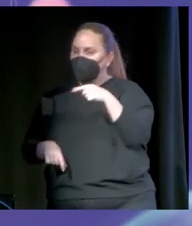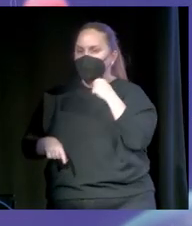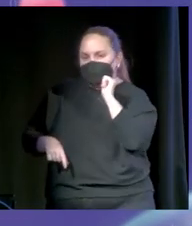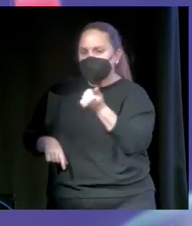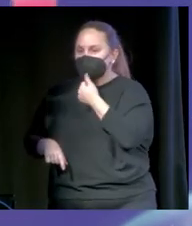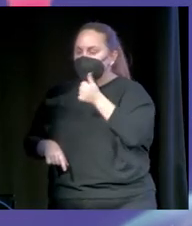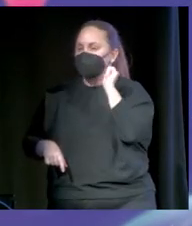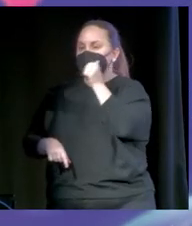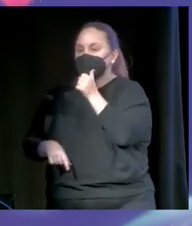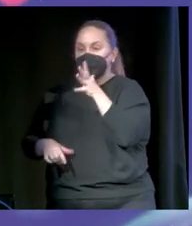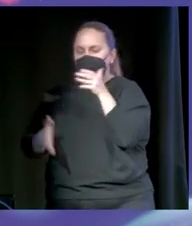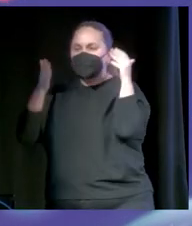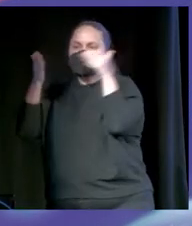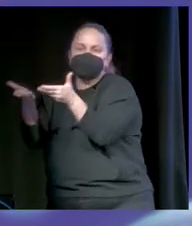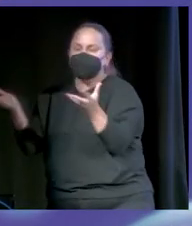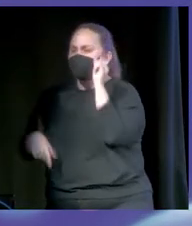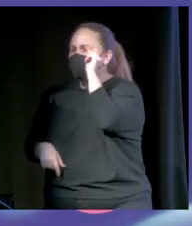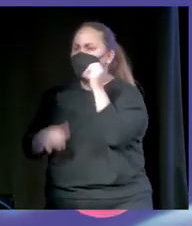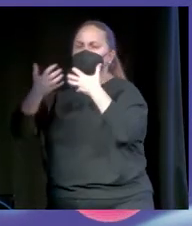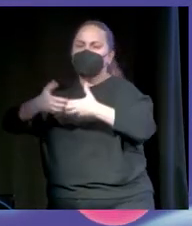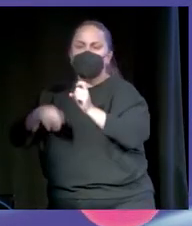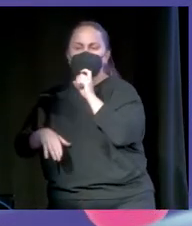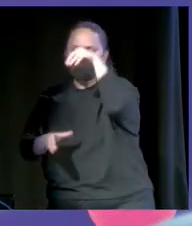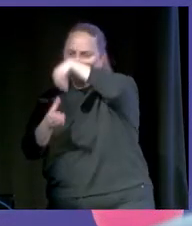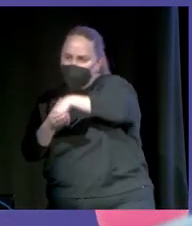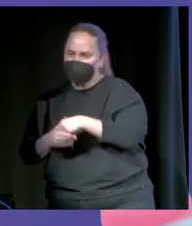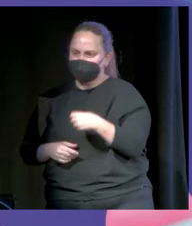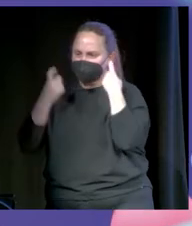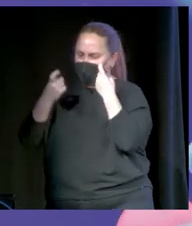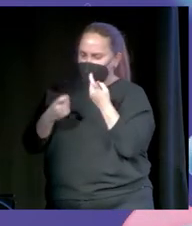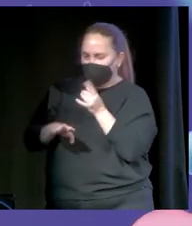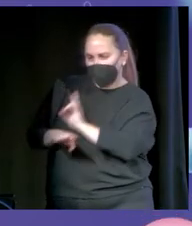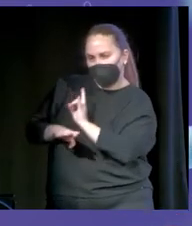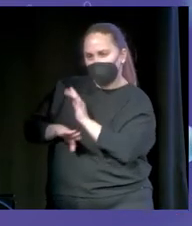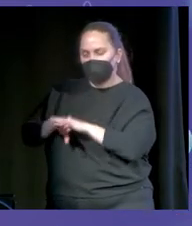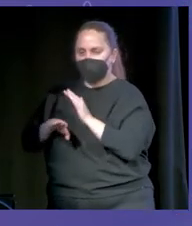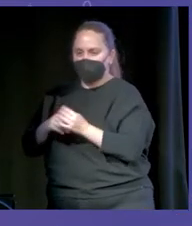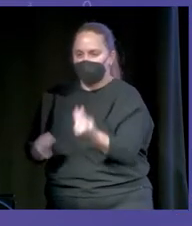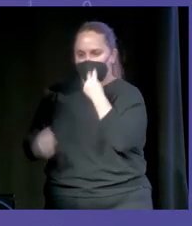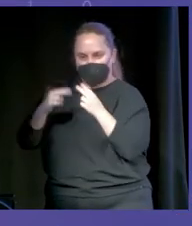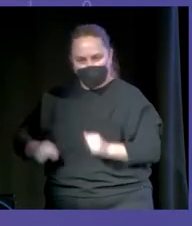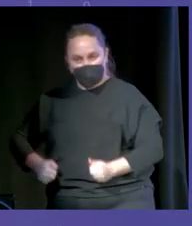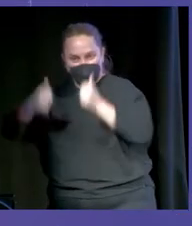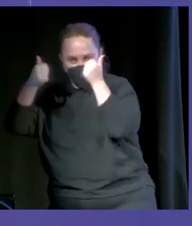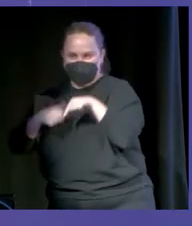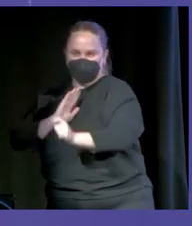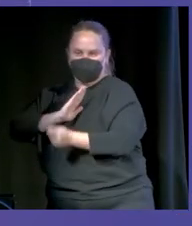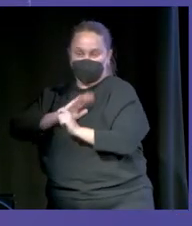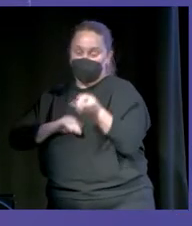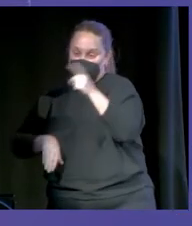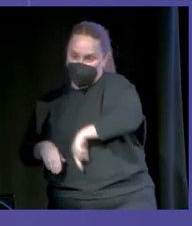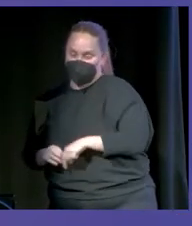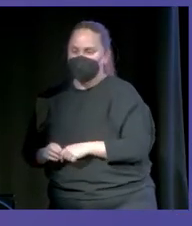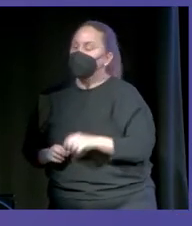uno de los grandes secretos que tenemos. Ese algoritmo y cómo intentar engañarle con esta serie de trucos. Después, es importante conocer otras cuentas. Conoce